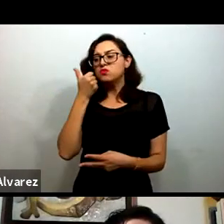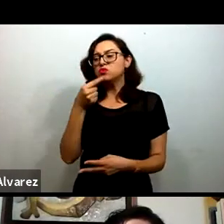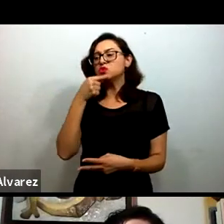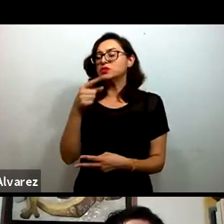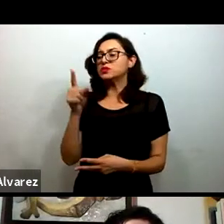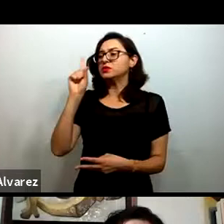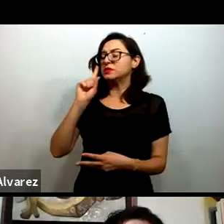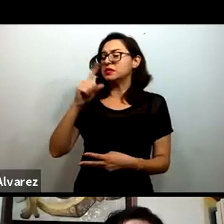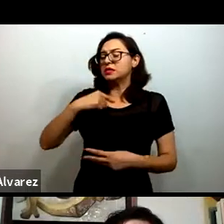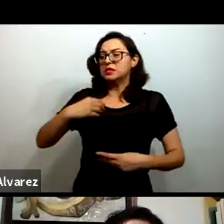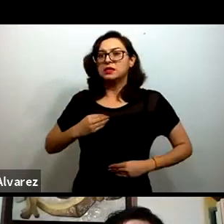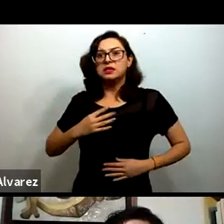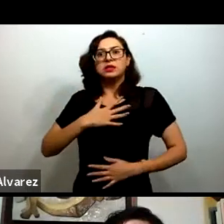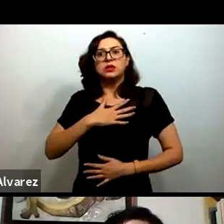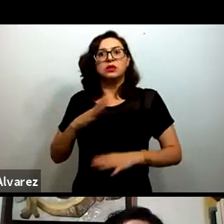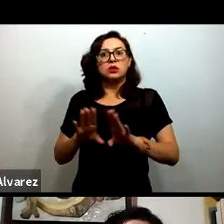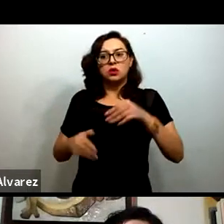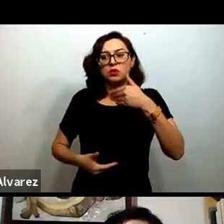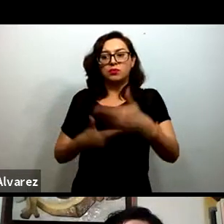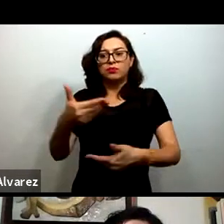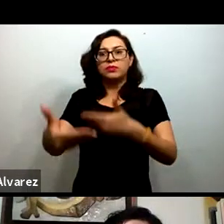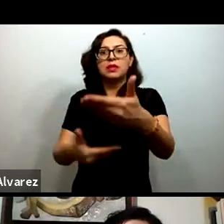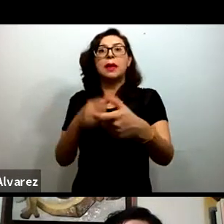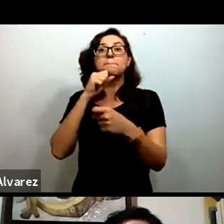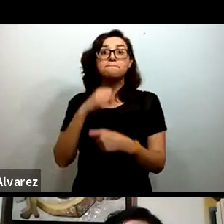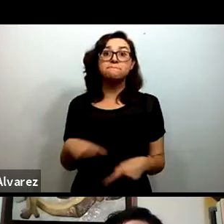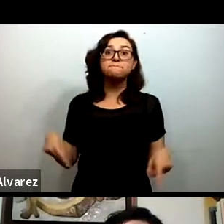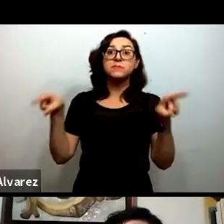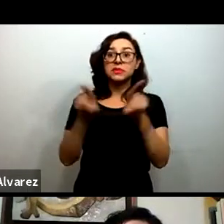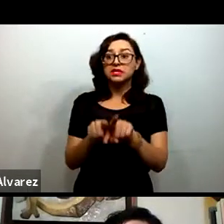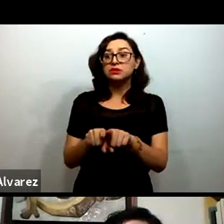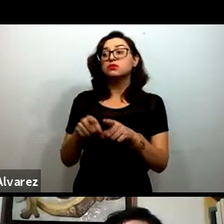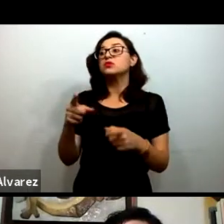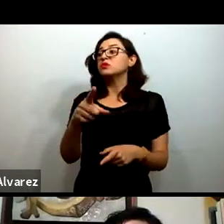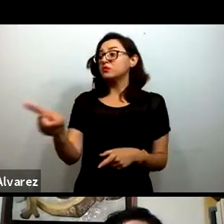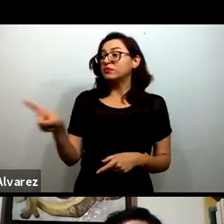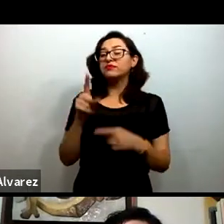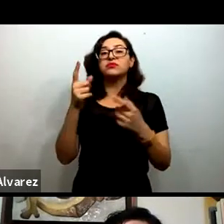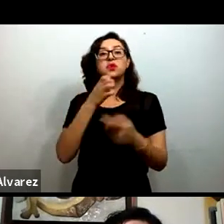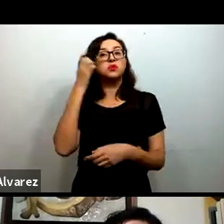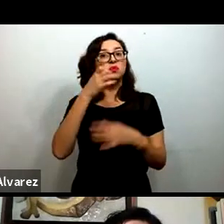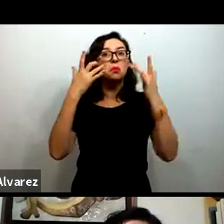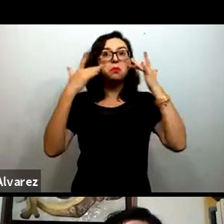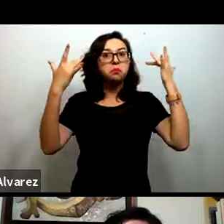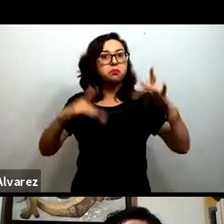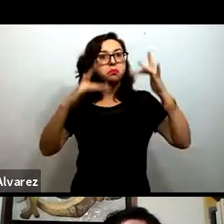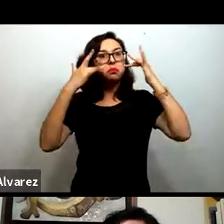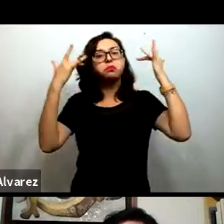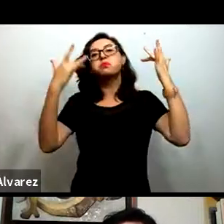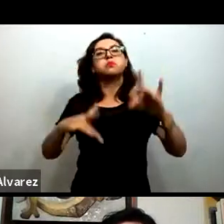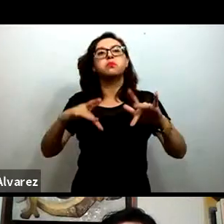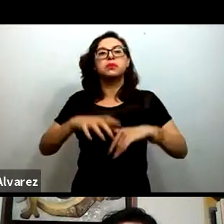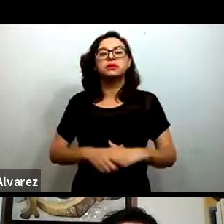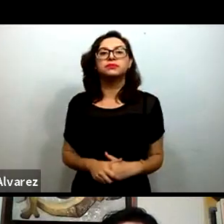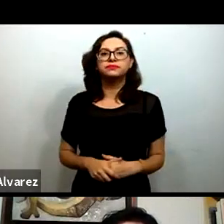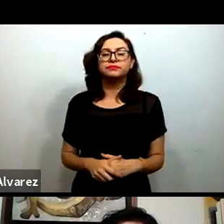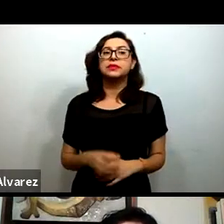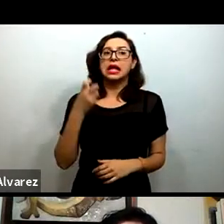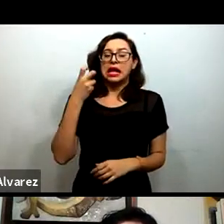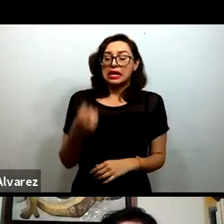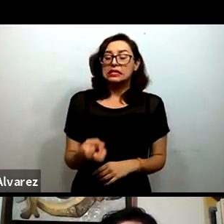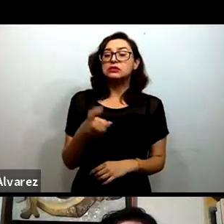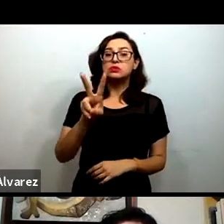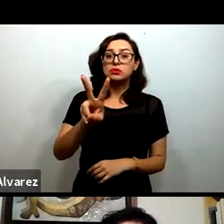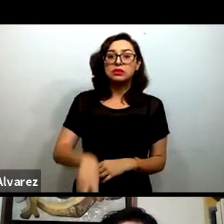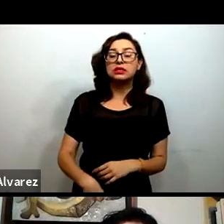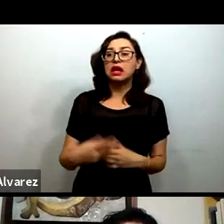el riesgo de una deserción escolar realmente masiva. Y esto va a marcar muy fuertemente el